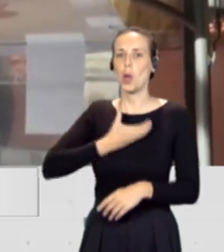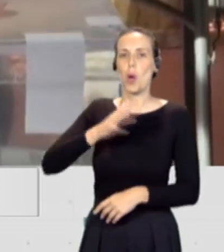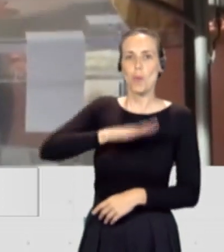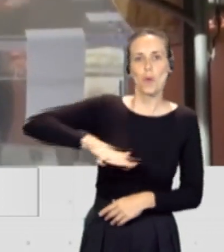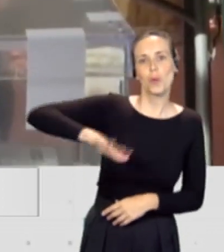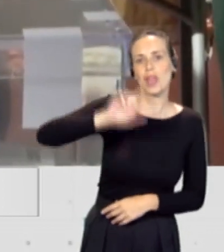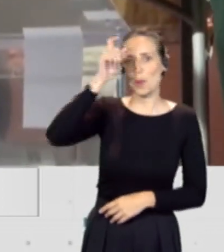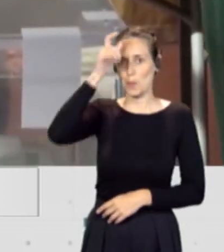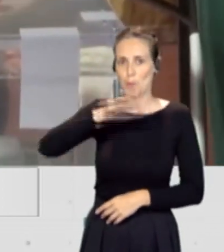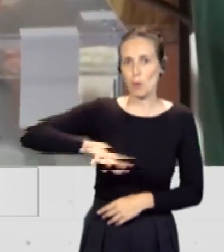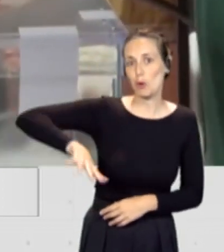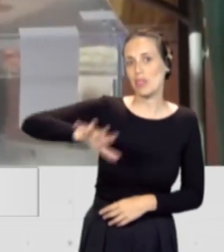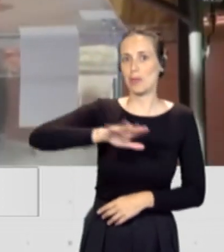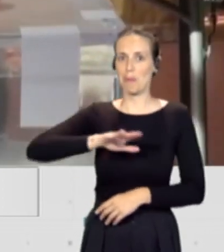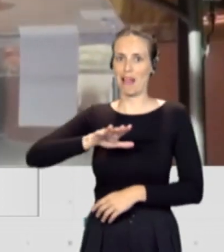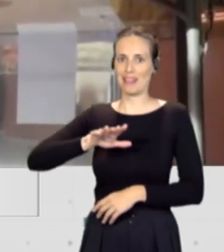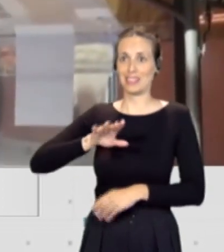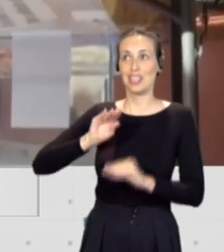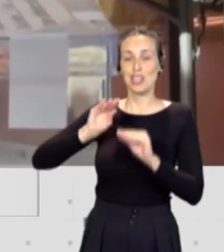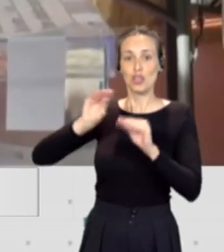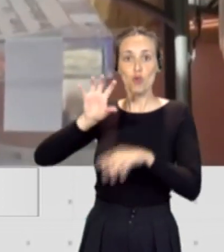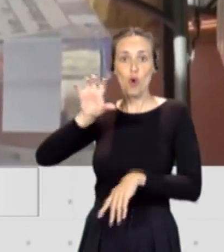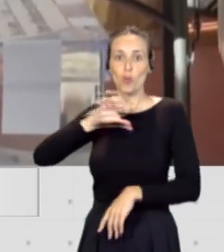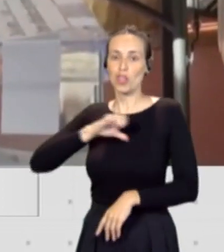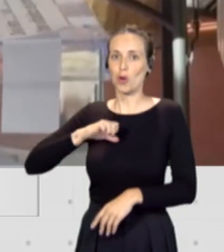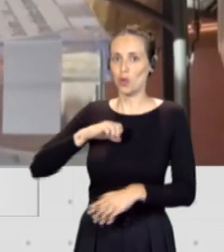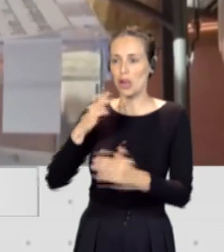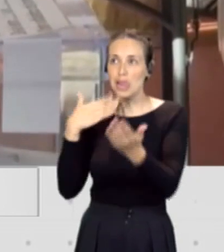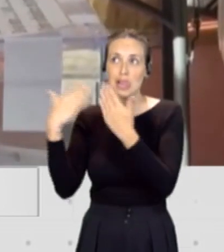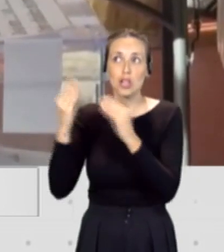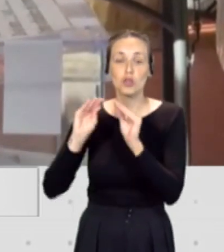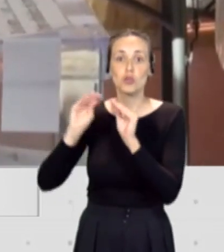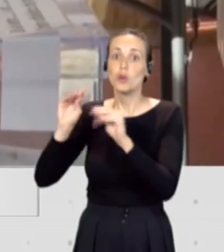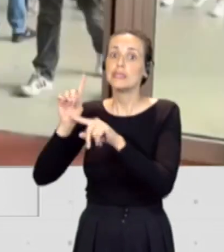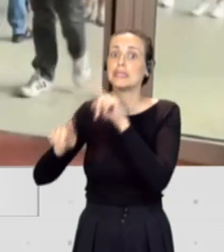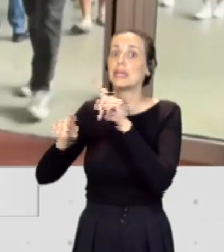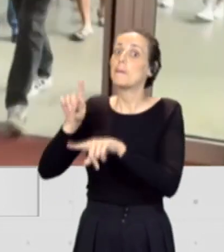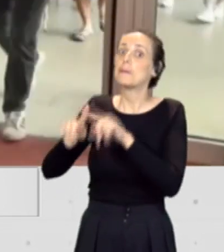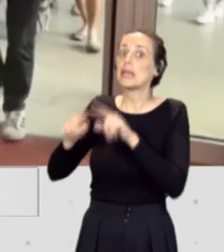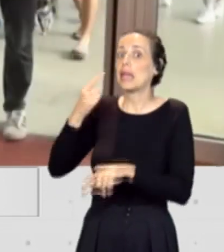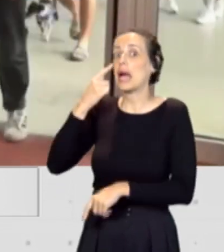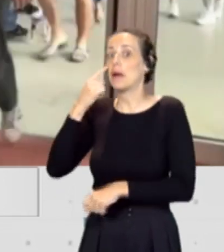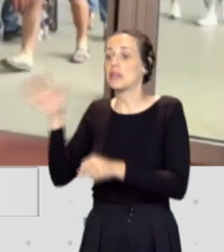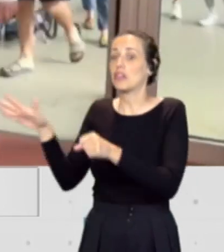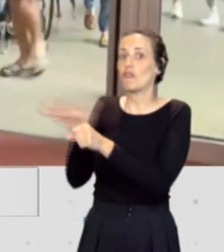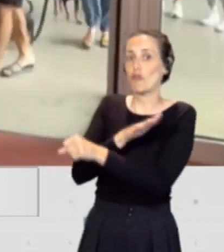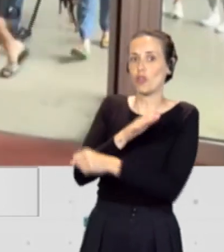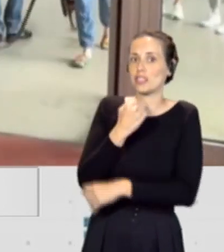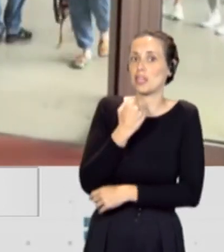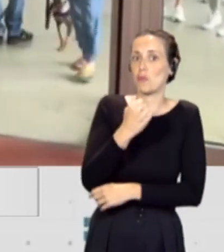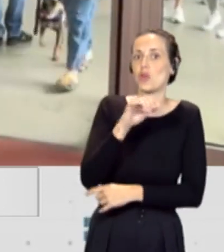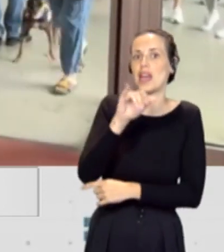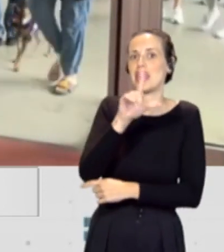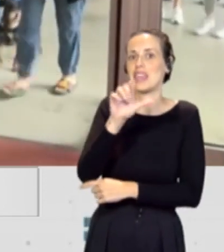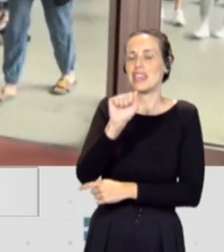provinciales, municipales, todo lo que viene detrás, pues en base a eso se apoyará o no se apoyará a la investidura de ella. Y una